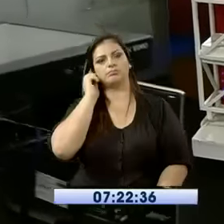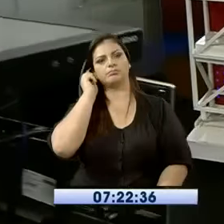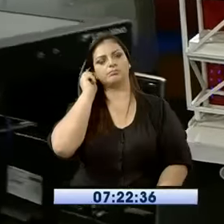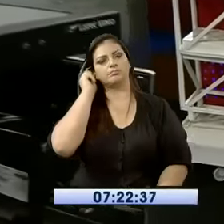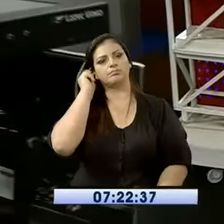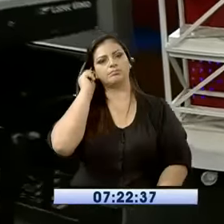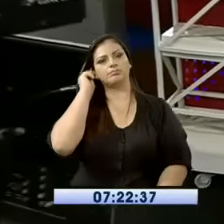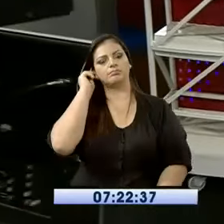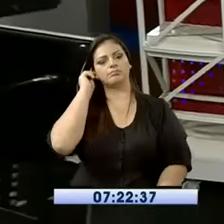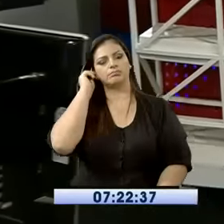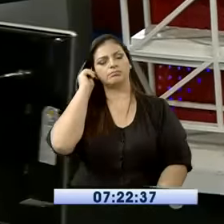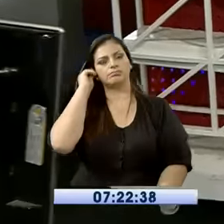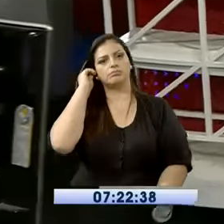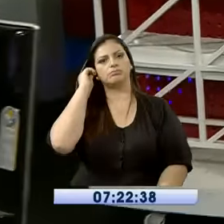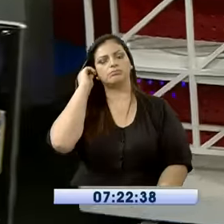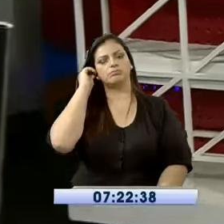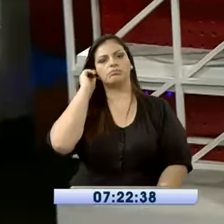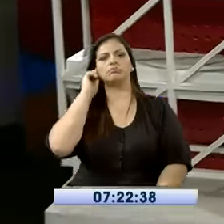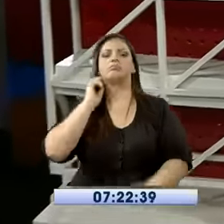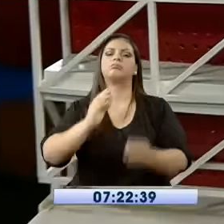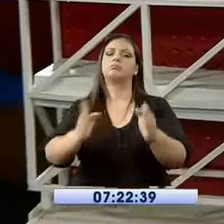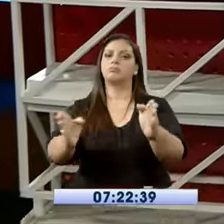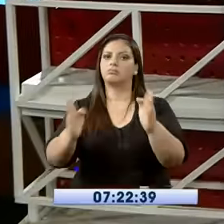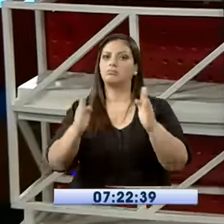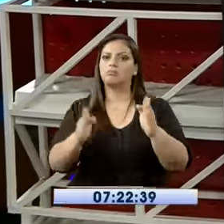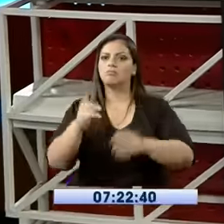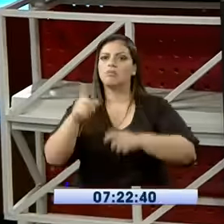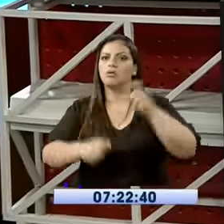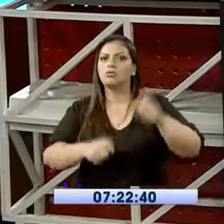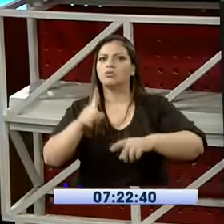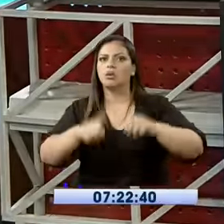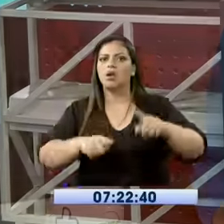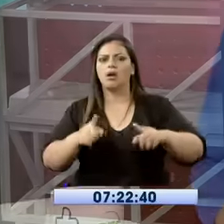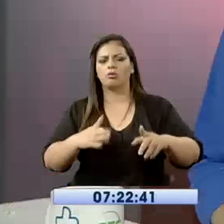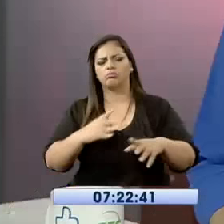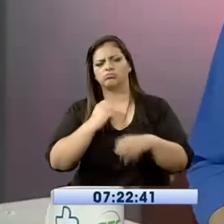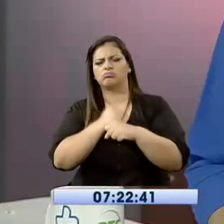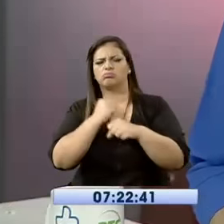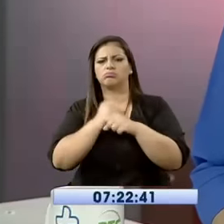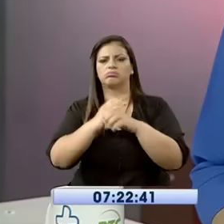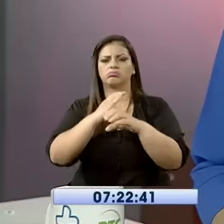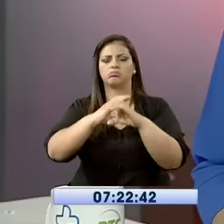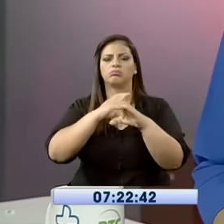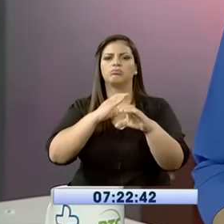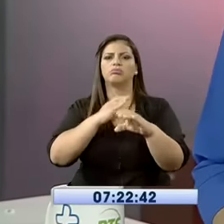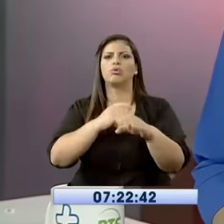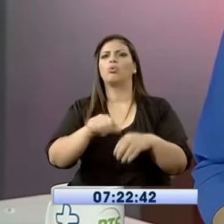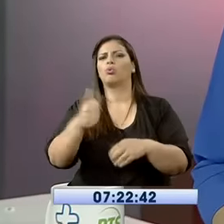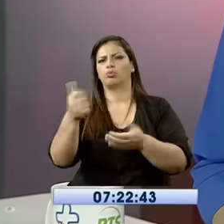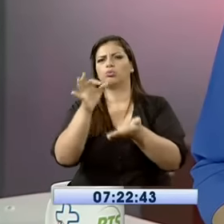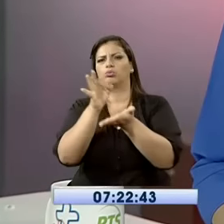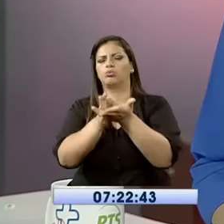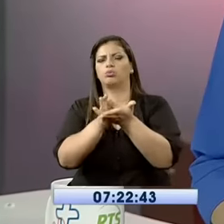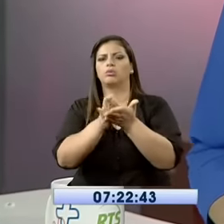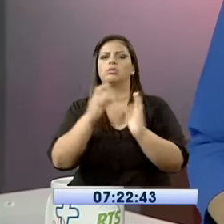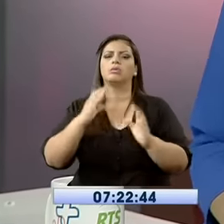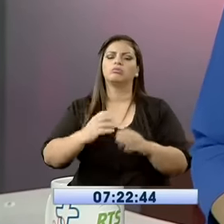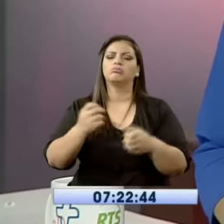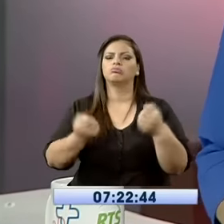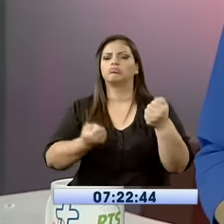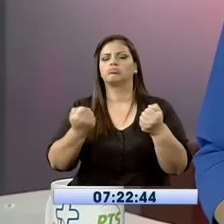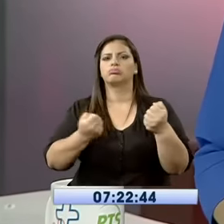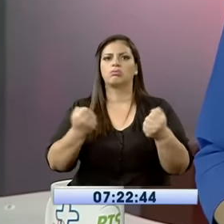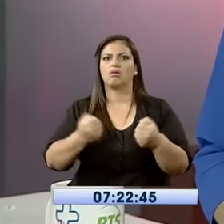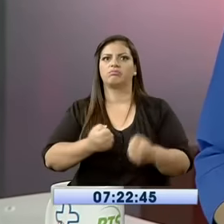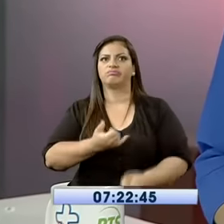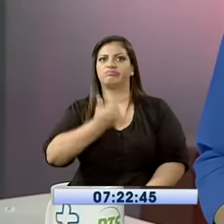Atención, la irresponsabilidad de algunos conductores de buses intraprovinciales fue capturada por nuestros televidentes. Los